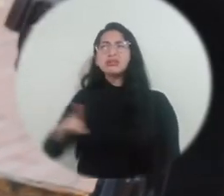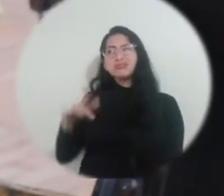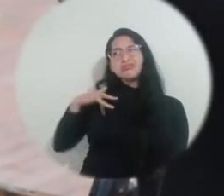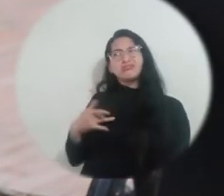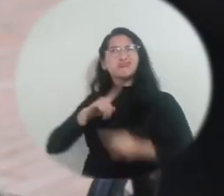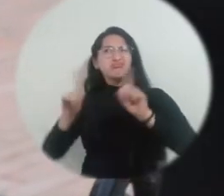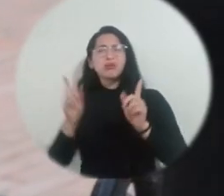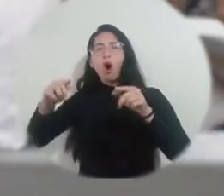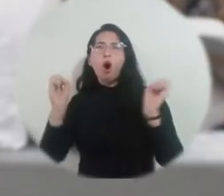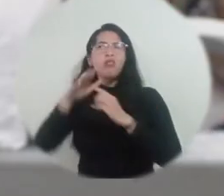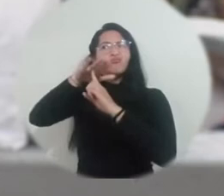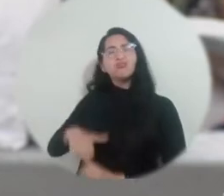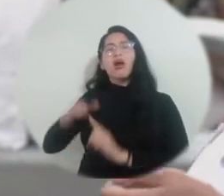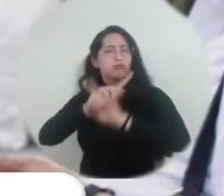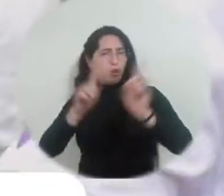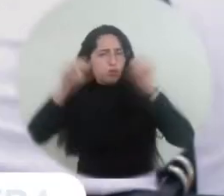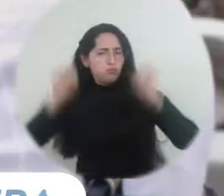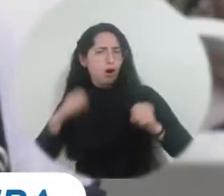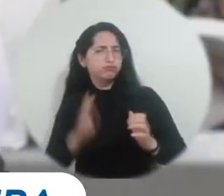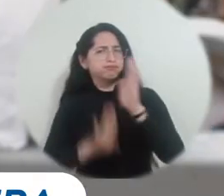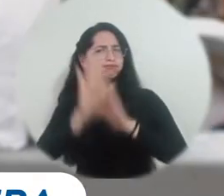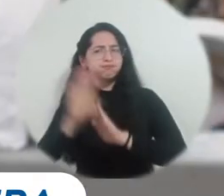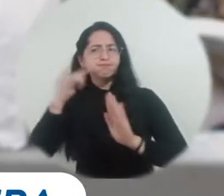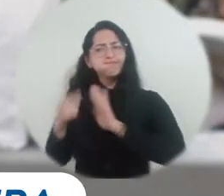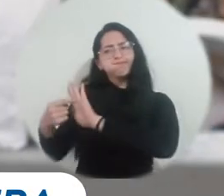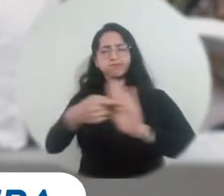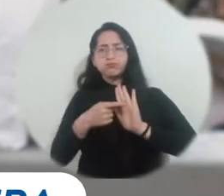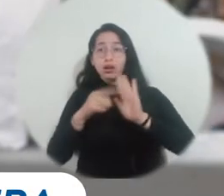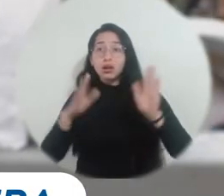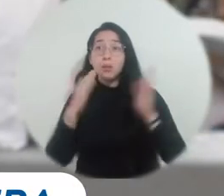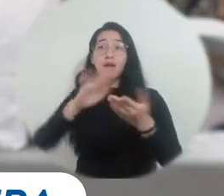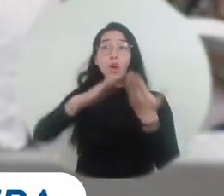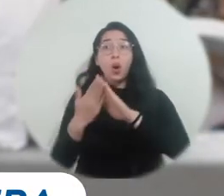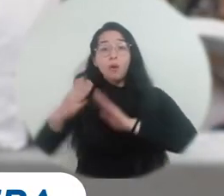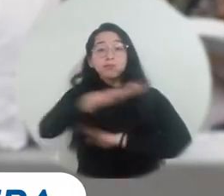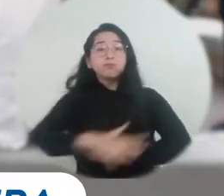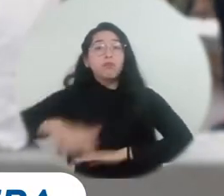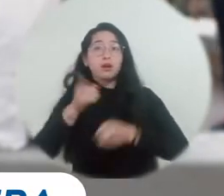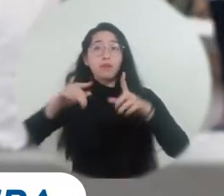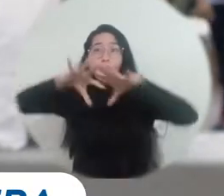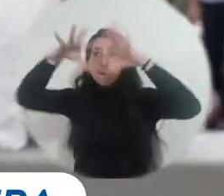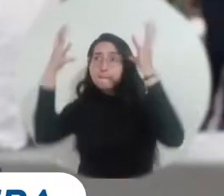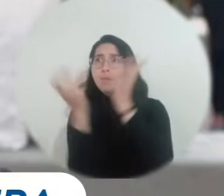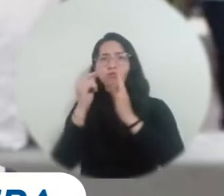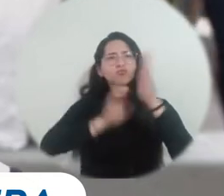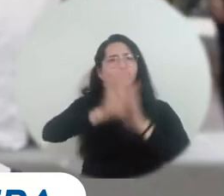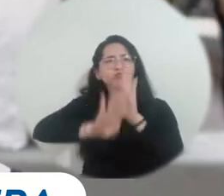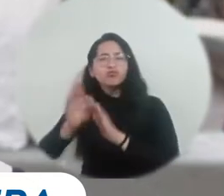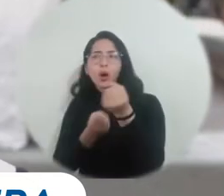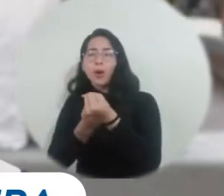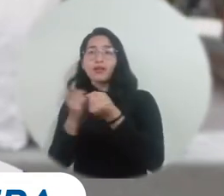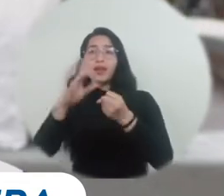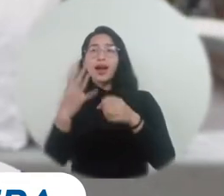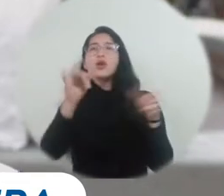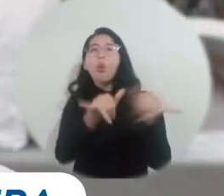y la discriminación. En la medida en que todos los días hagamos alguna cosa buena para la comunidad, para el mundo entero, es